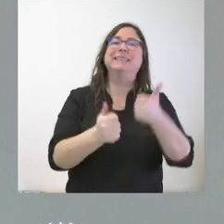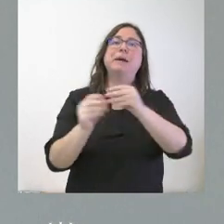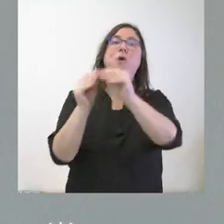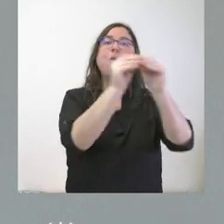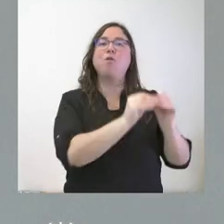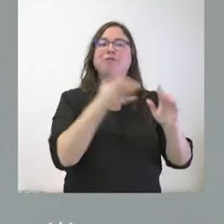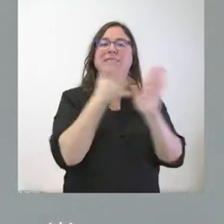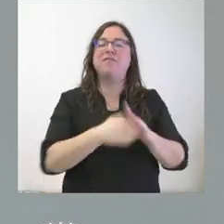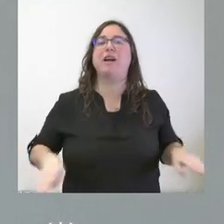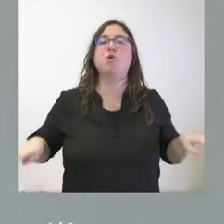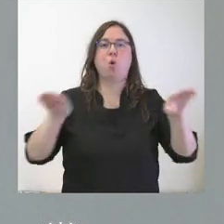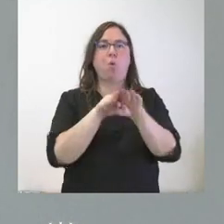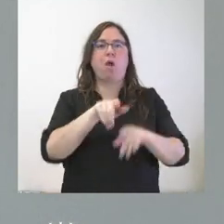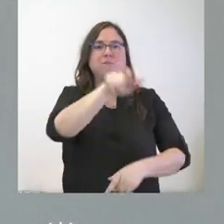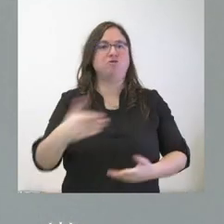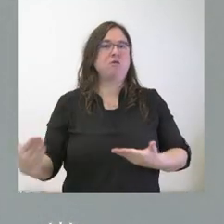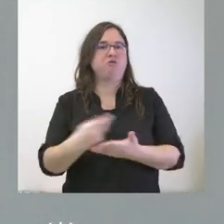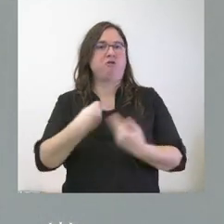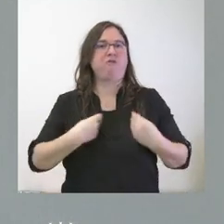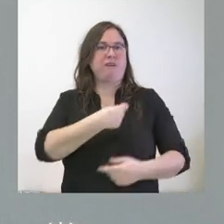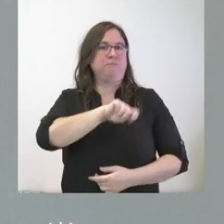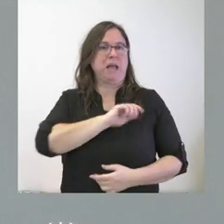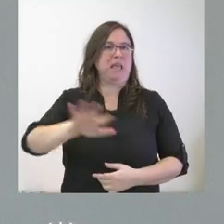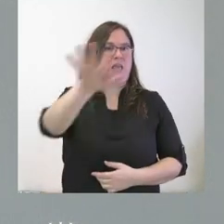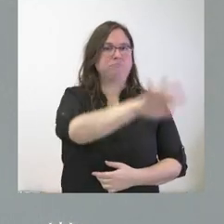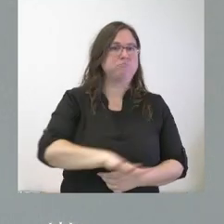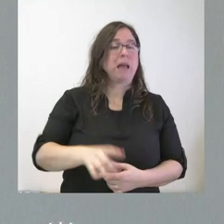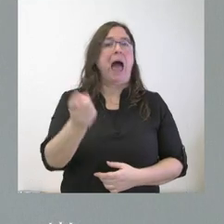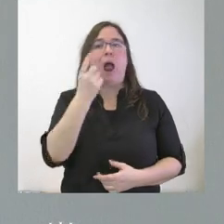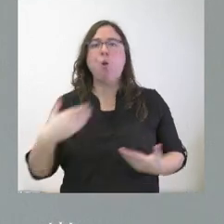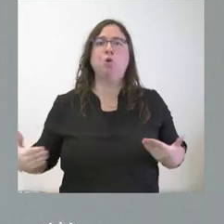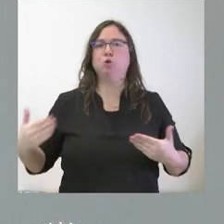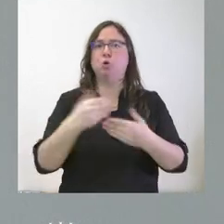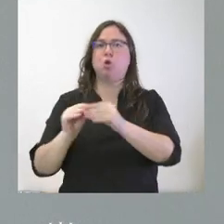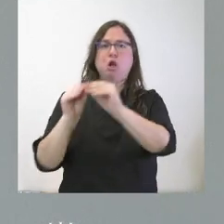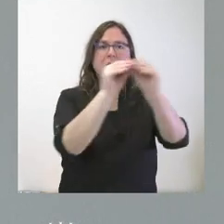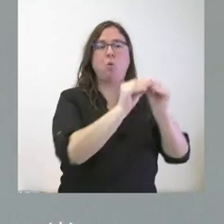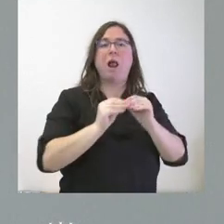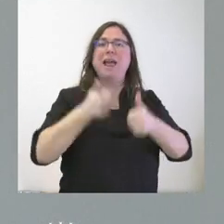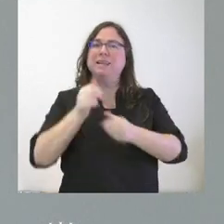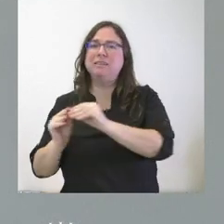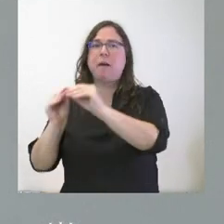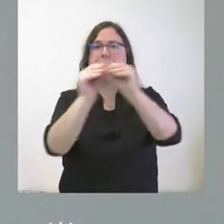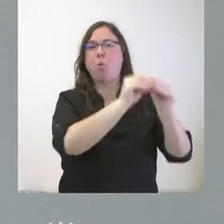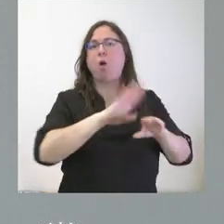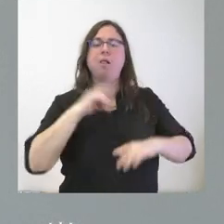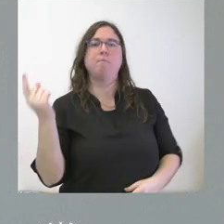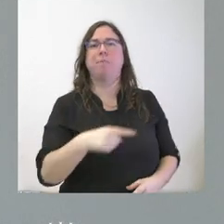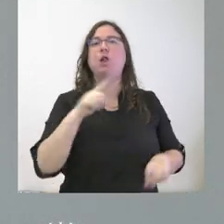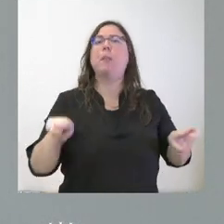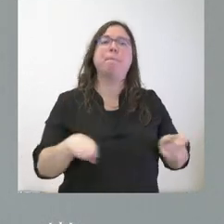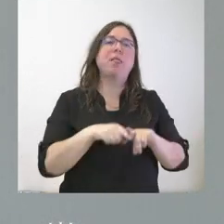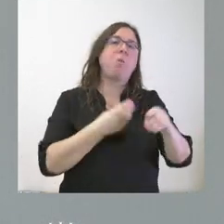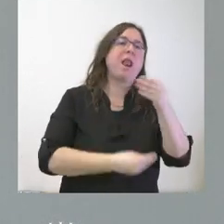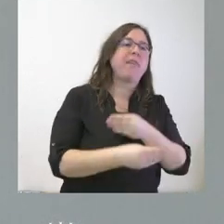igualdad entre todos los españoles, de igualdad de todos los alumnos, de tener el mismo examen para todos. Hayas nacido donde hayas